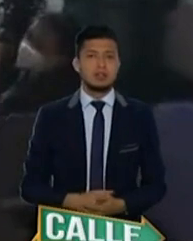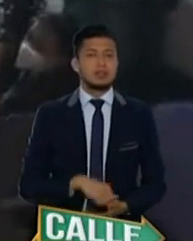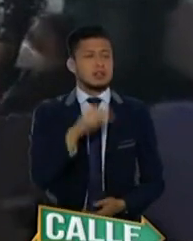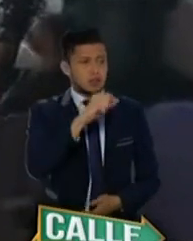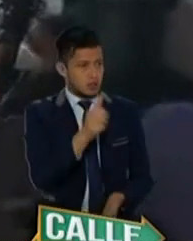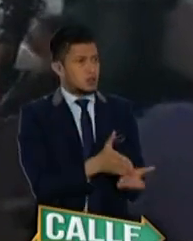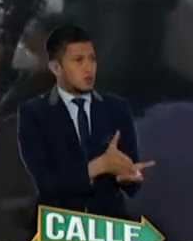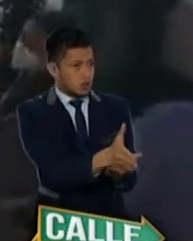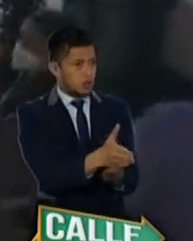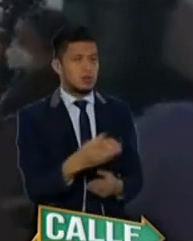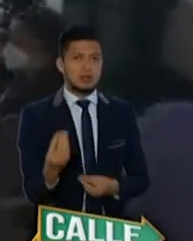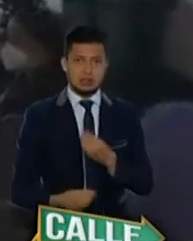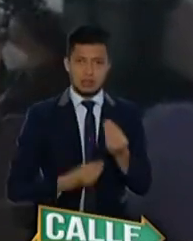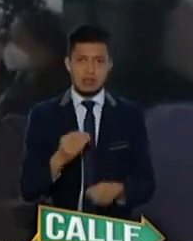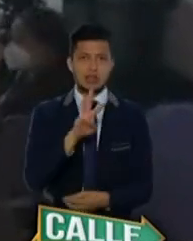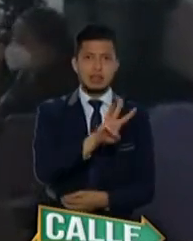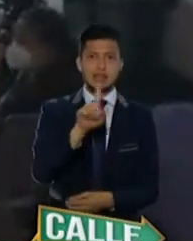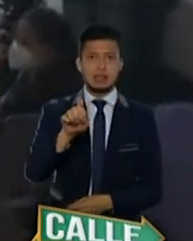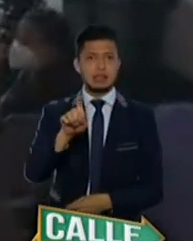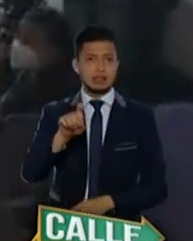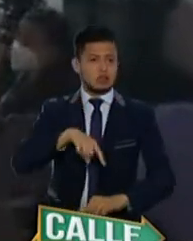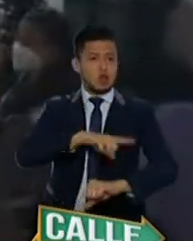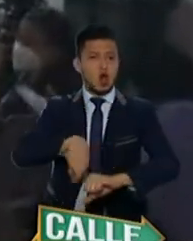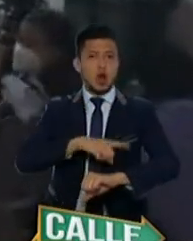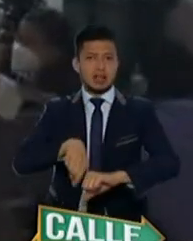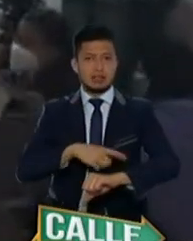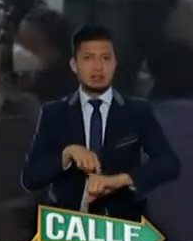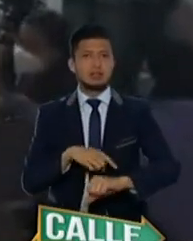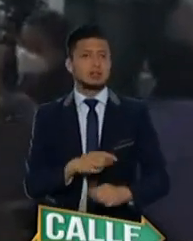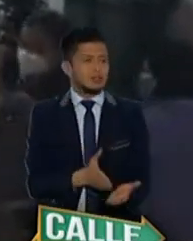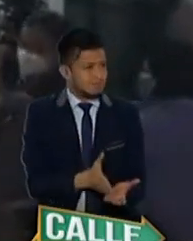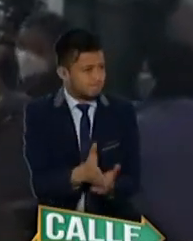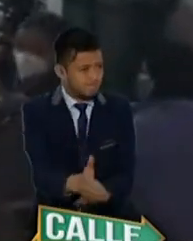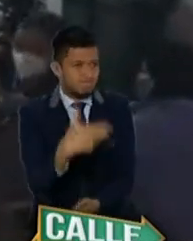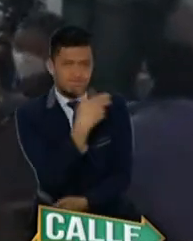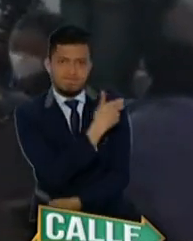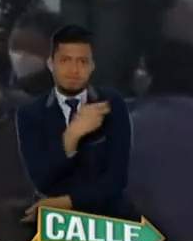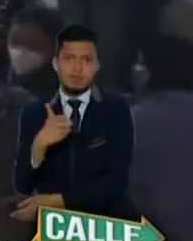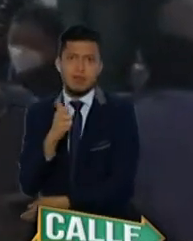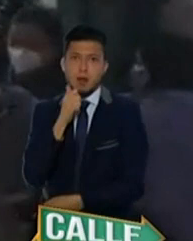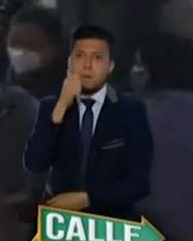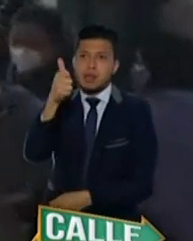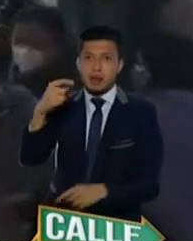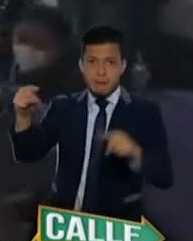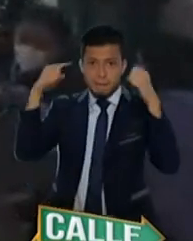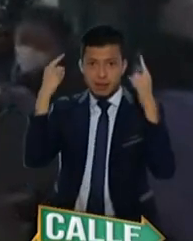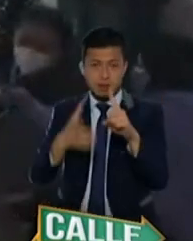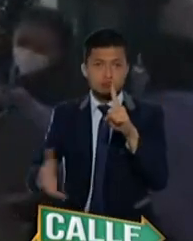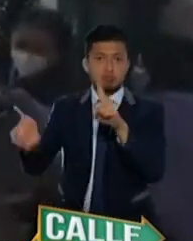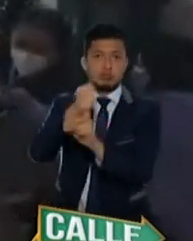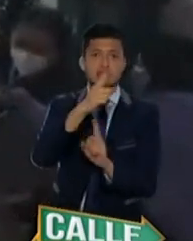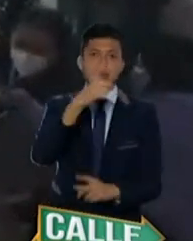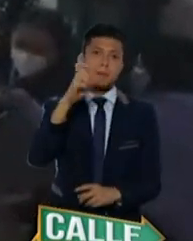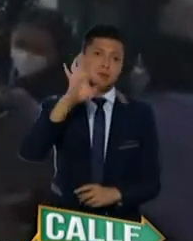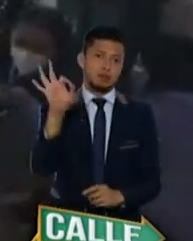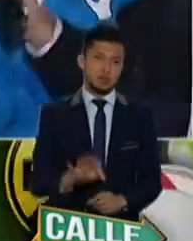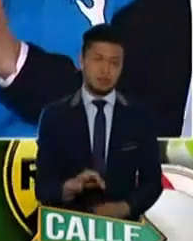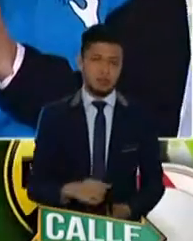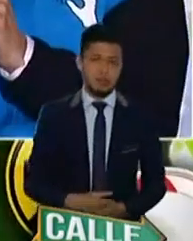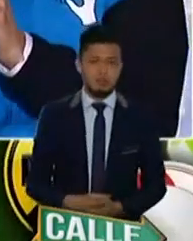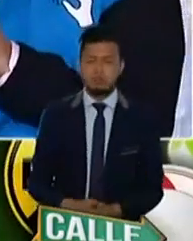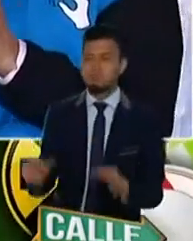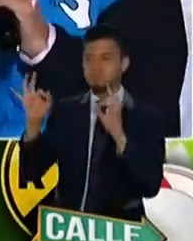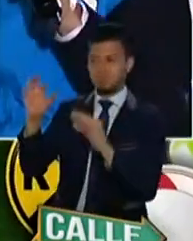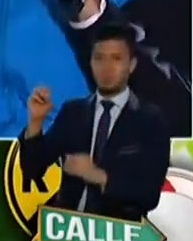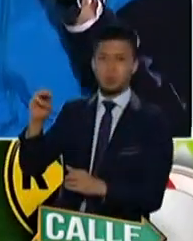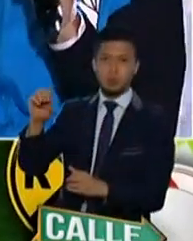hacemos. Vamos a hacer las 36 horas jornada continua y esperamos mañana cumplir la meta del 100%. Vale, Omar,